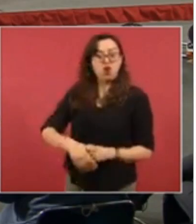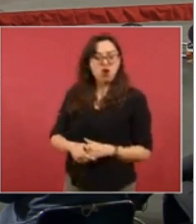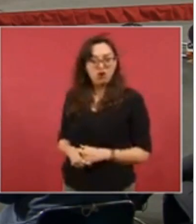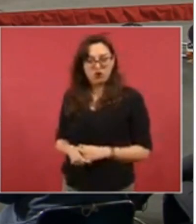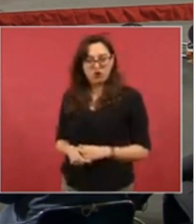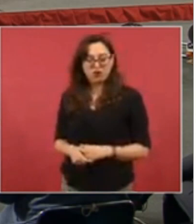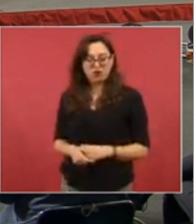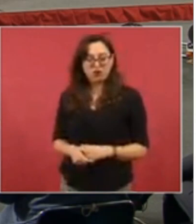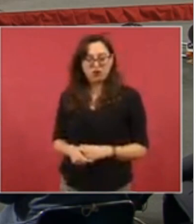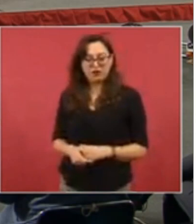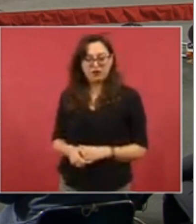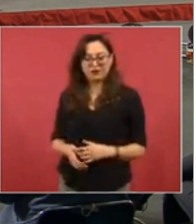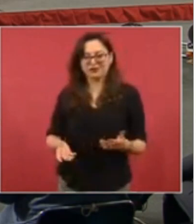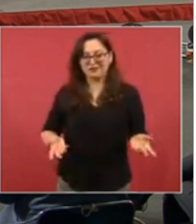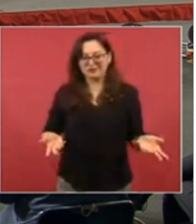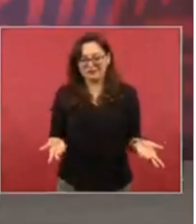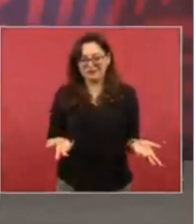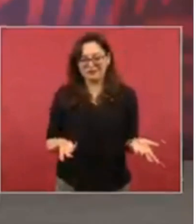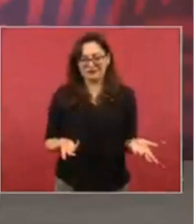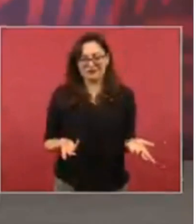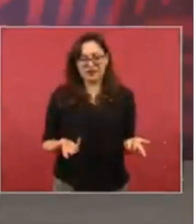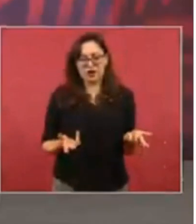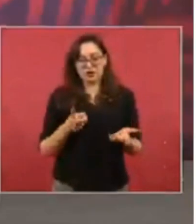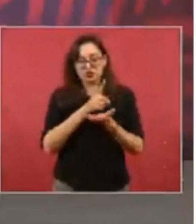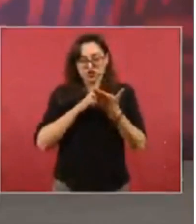que contienen las drogas químicas